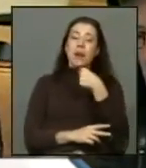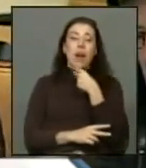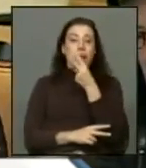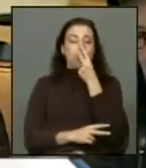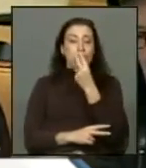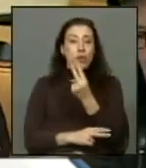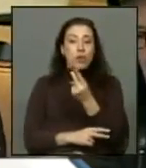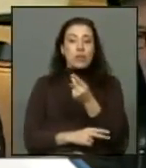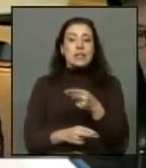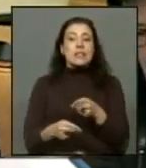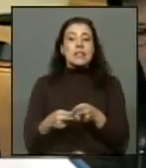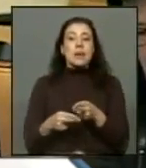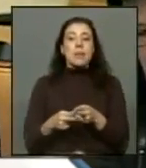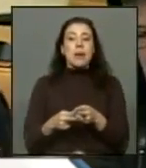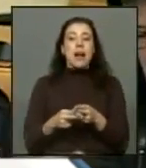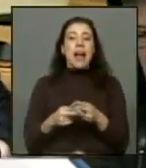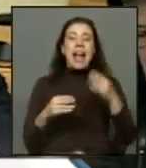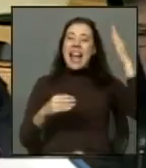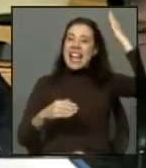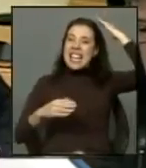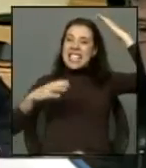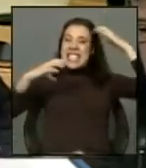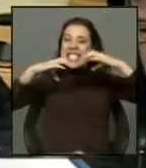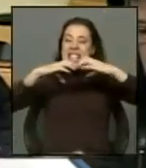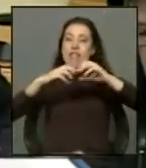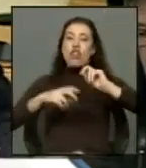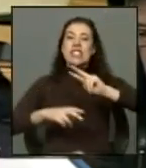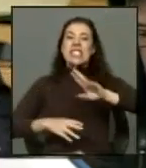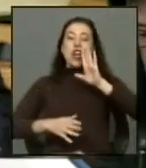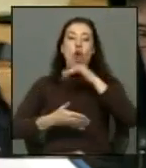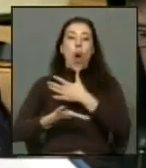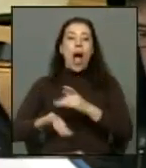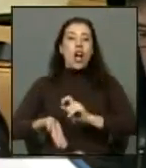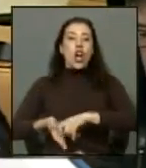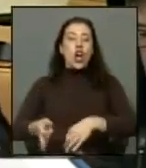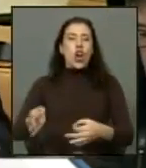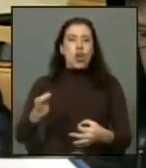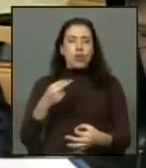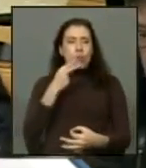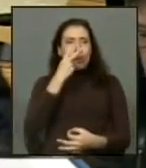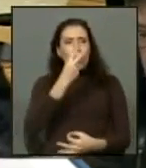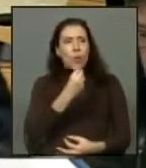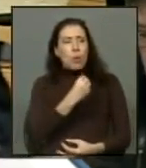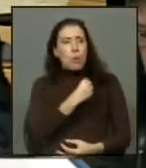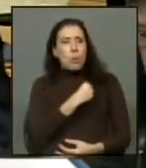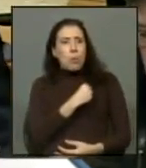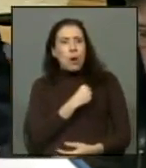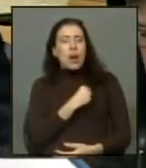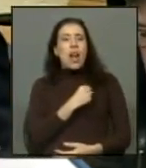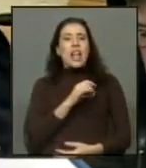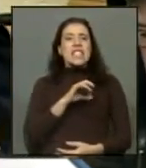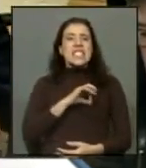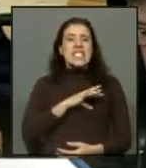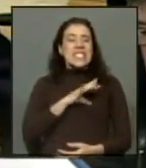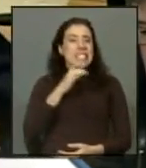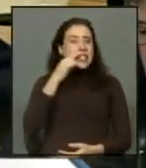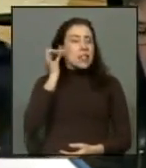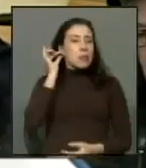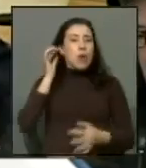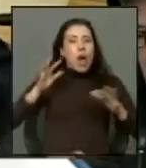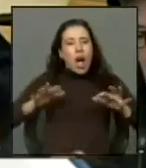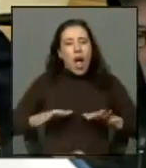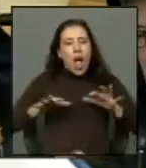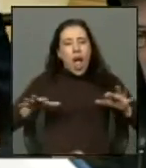una nota que se llamaba Cerebro sin contratos. Es muy penoso como chilena y chileno hacen tremendos esfuerzos por